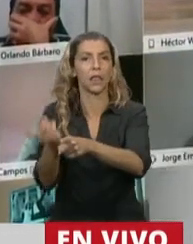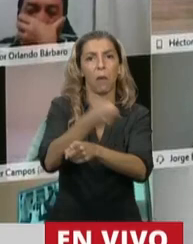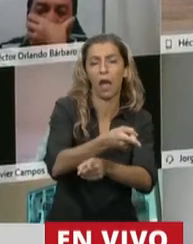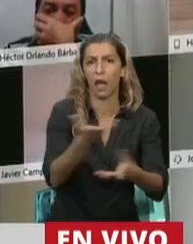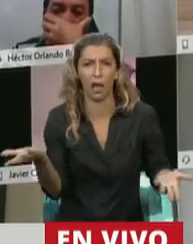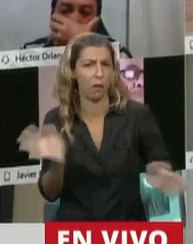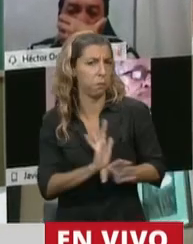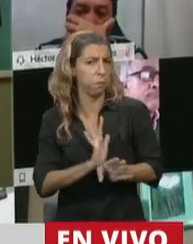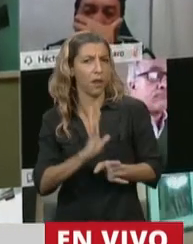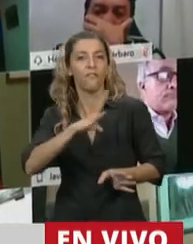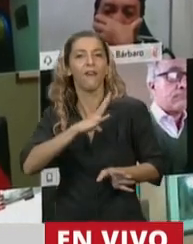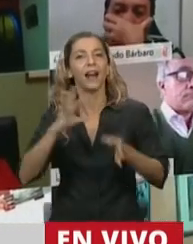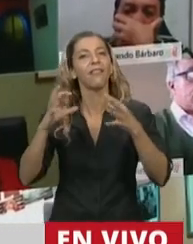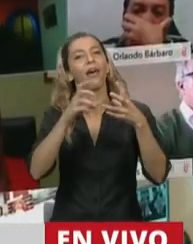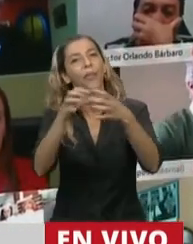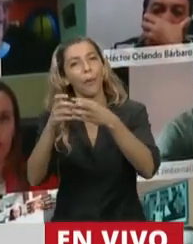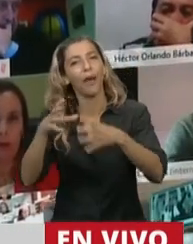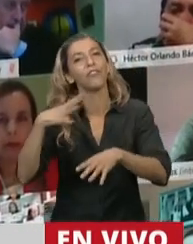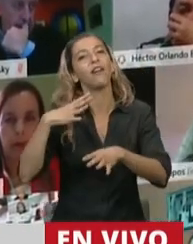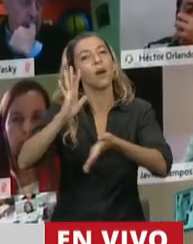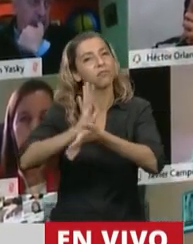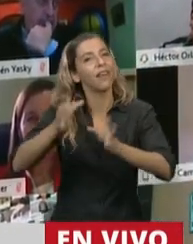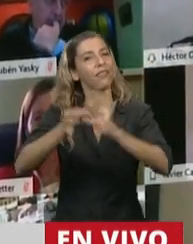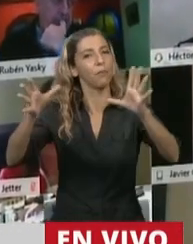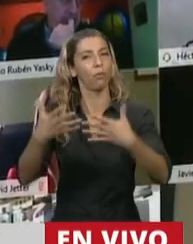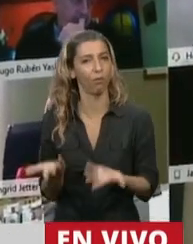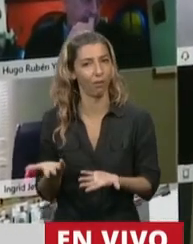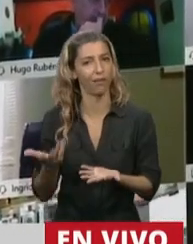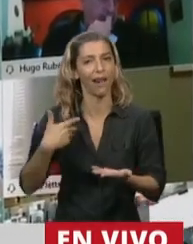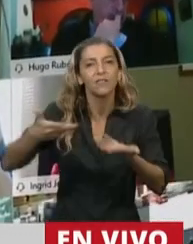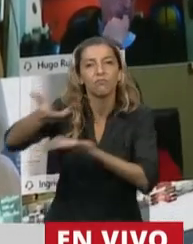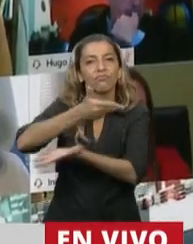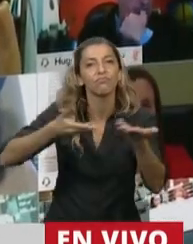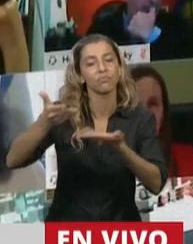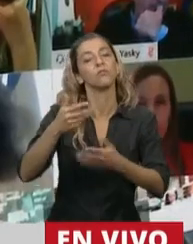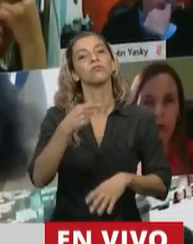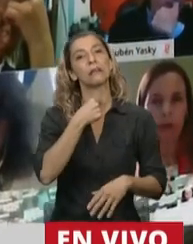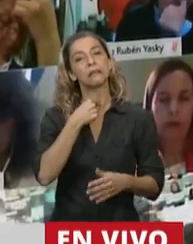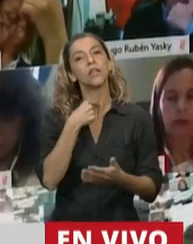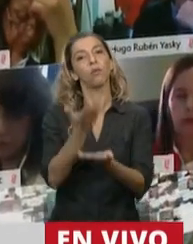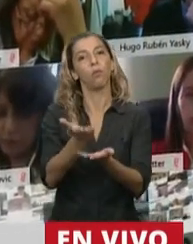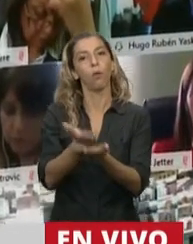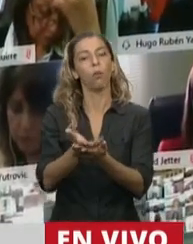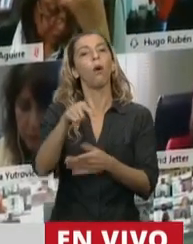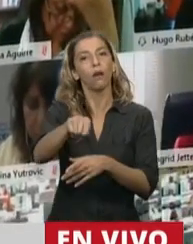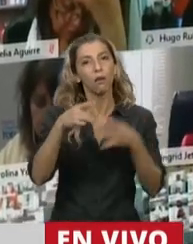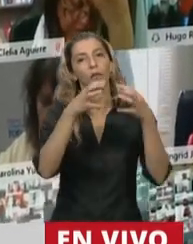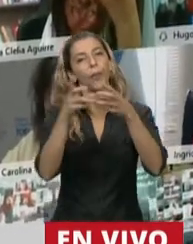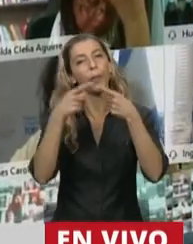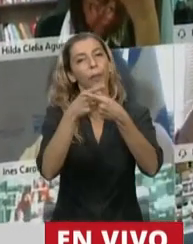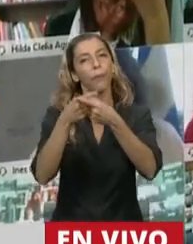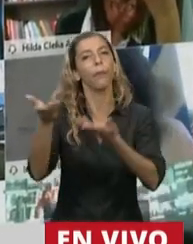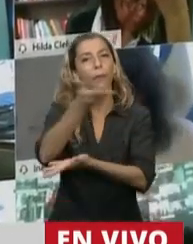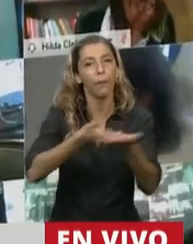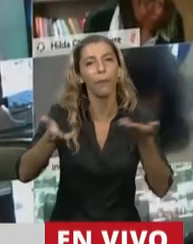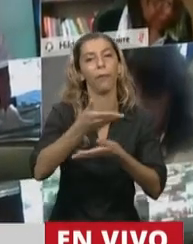y queremos insistir entonces en que se pongan en discusión estos verdaderos debates para tomar las medidas necesarias para